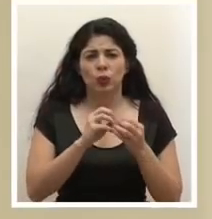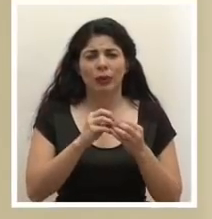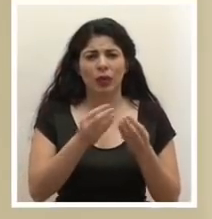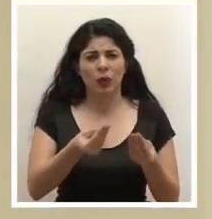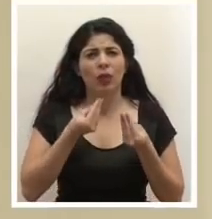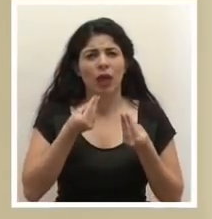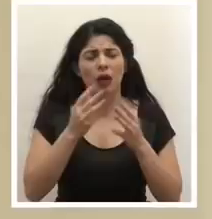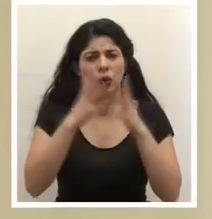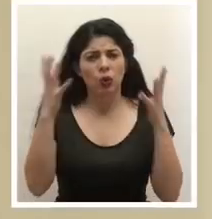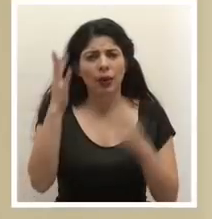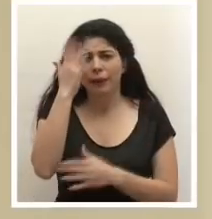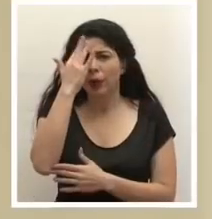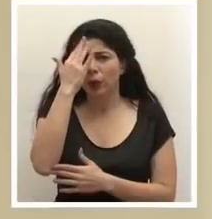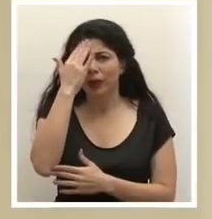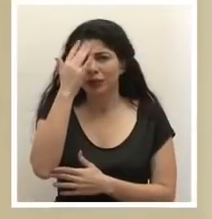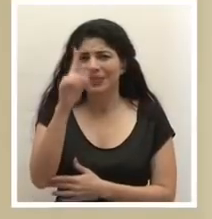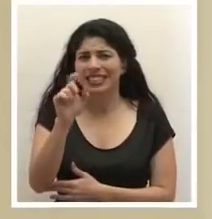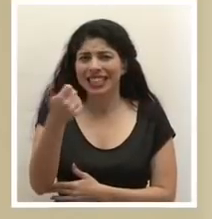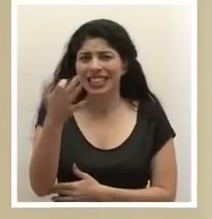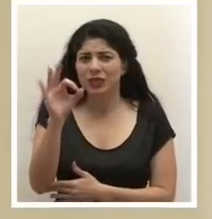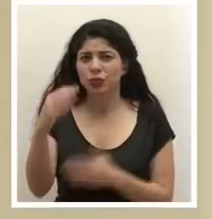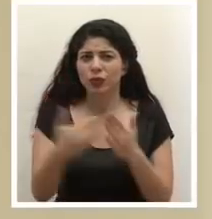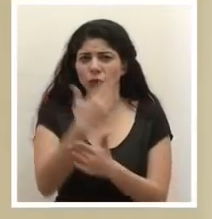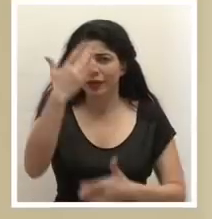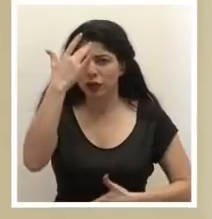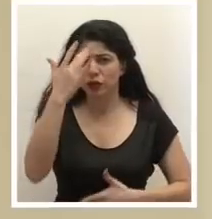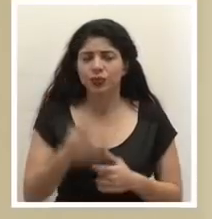preocupante, 119 casos nuevos.